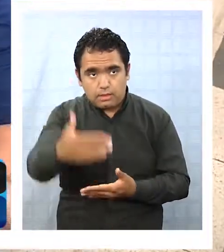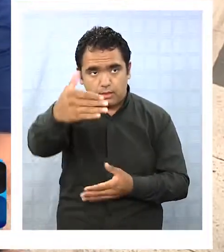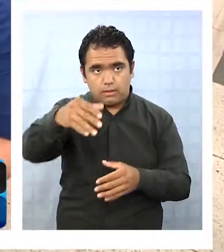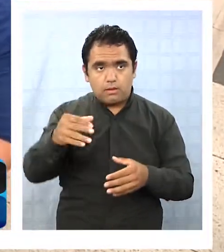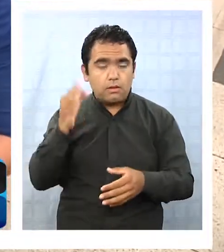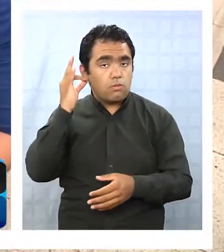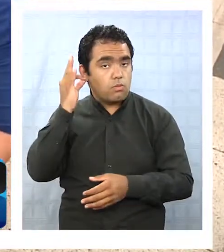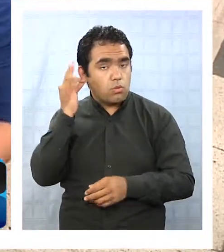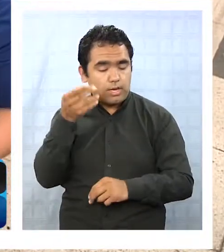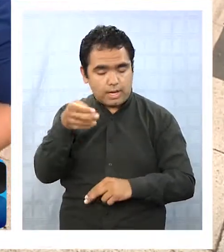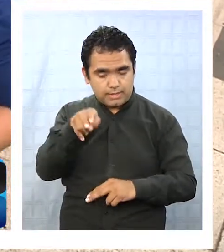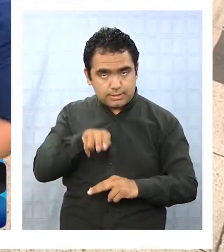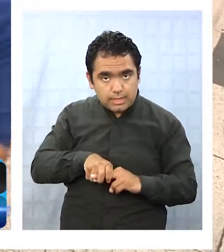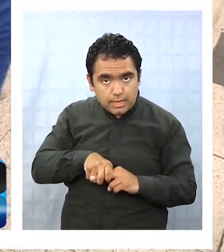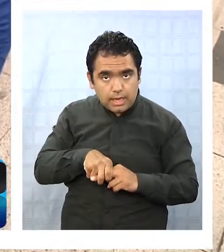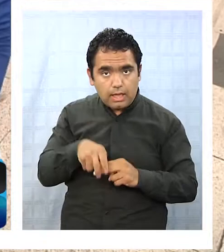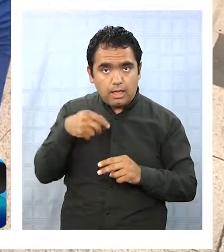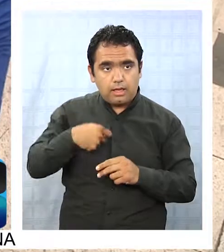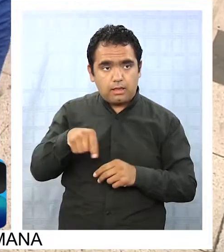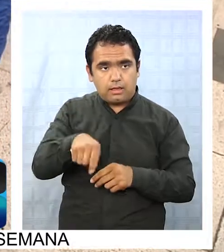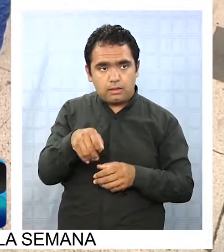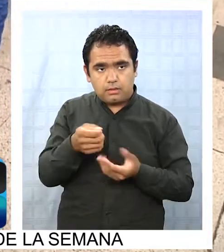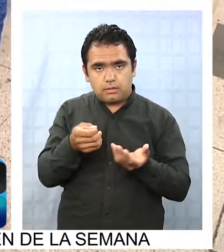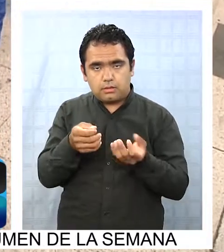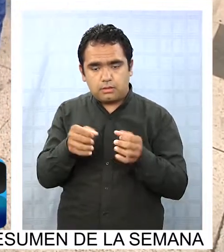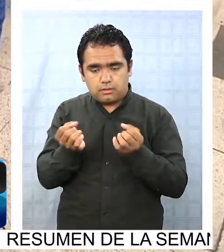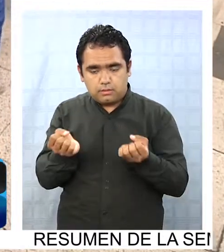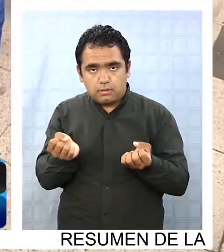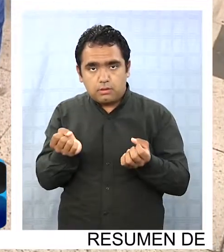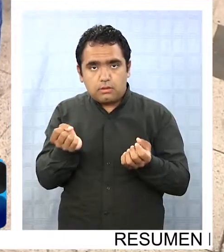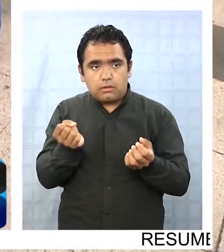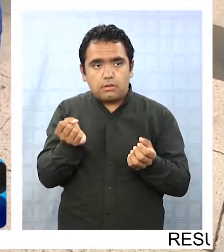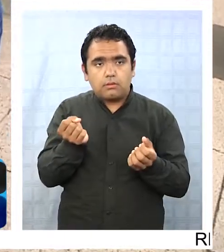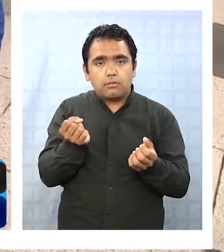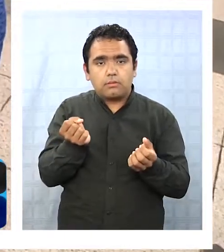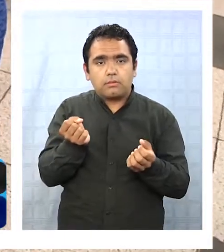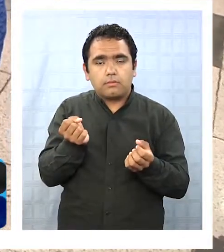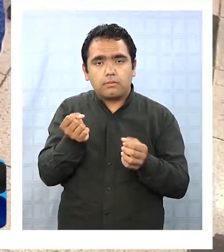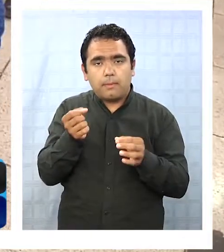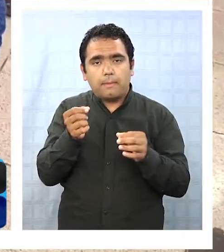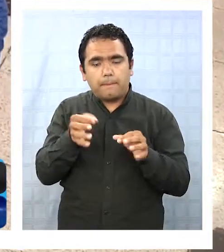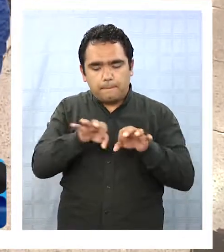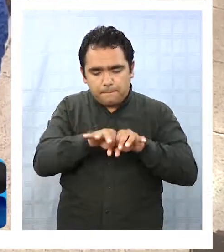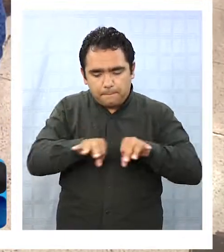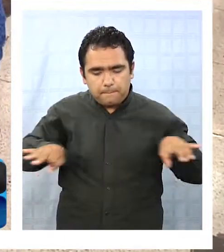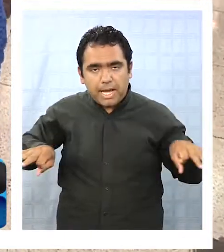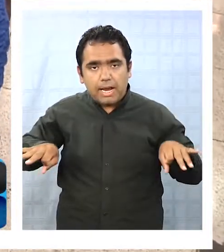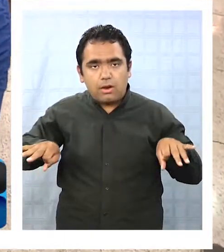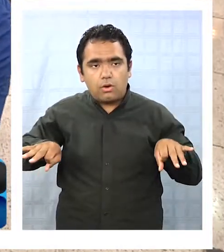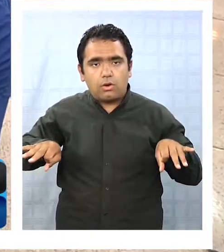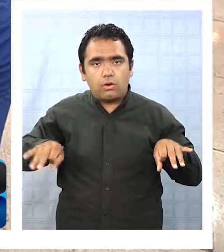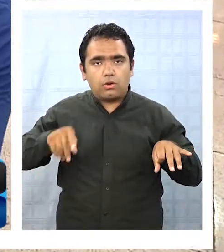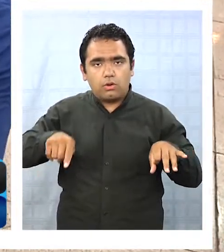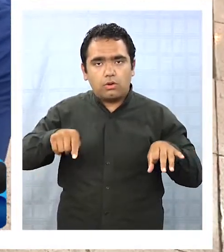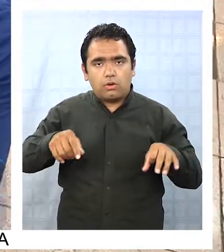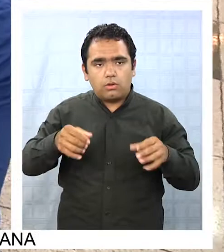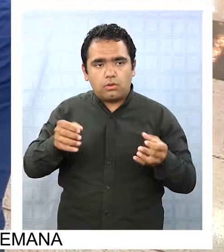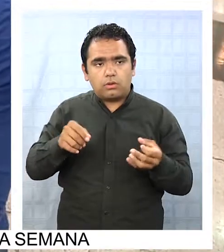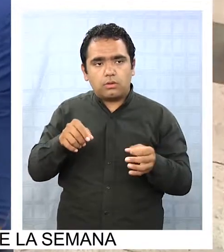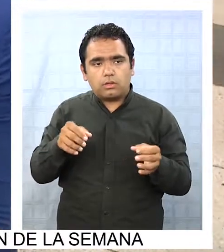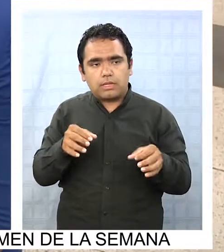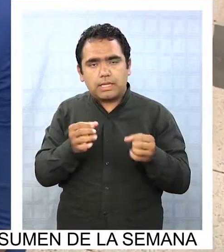y las mujeres sentaditas empiezan con una bichuña que es un palito que es tallado